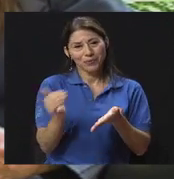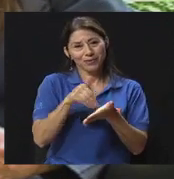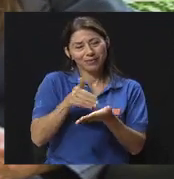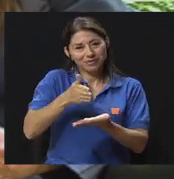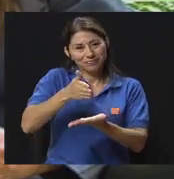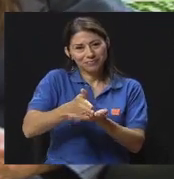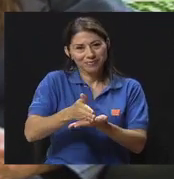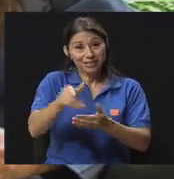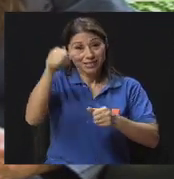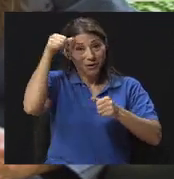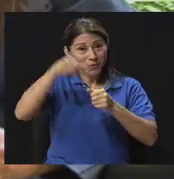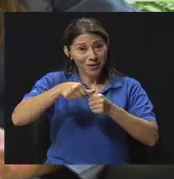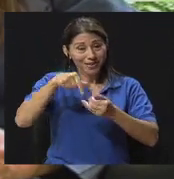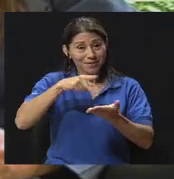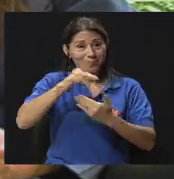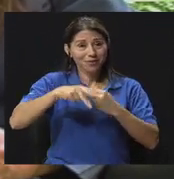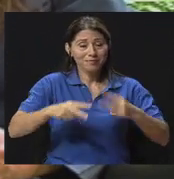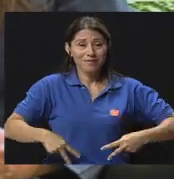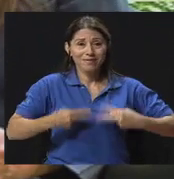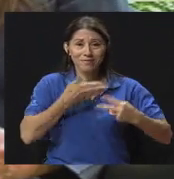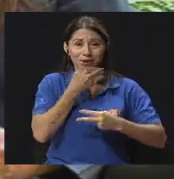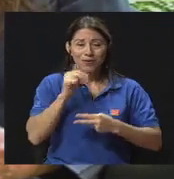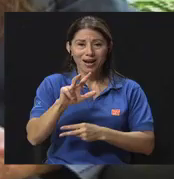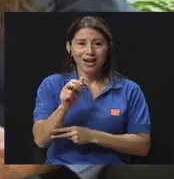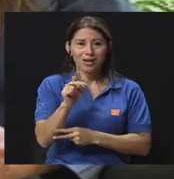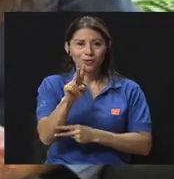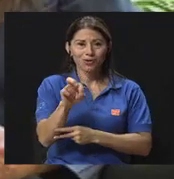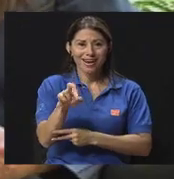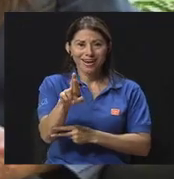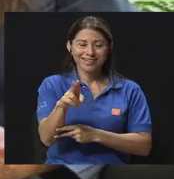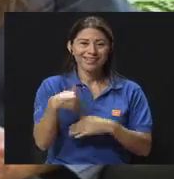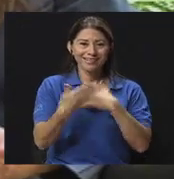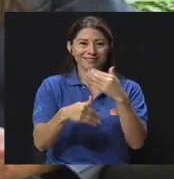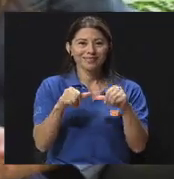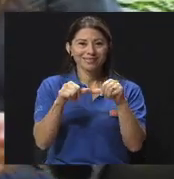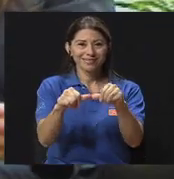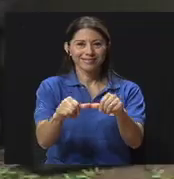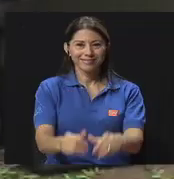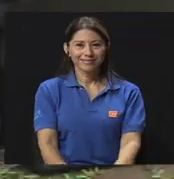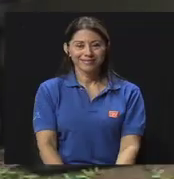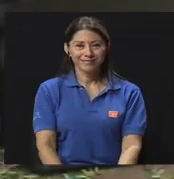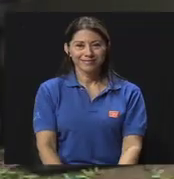conversación. Recuerde que somos Vivir Mejor aquí por su canal UCR. Ya regresamos.